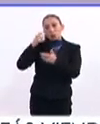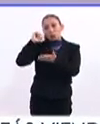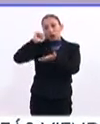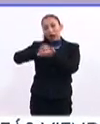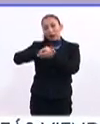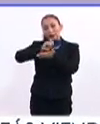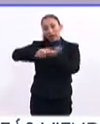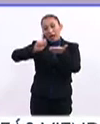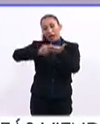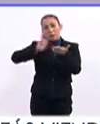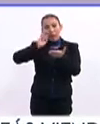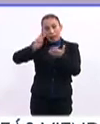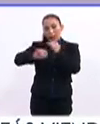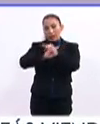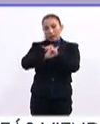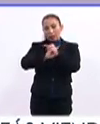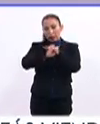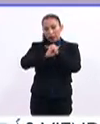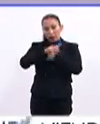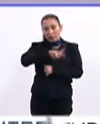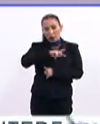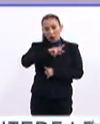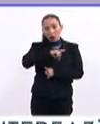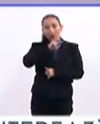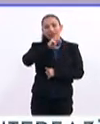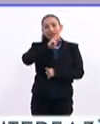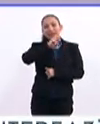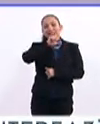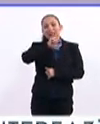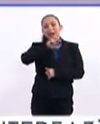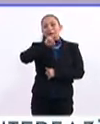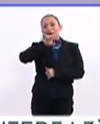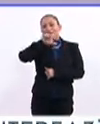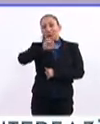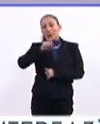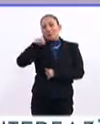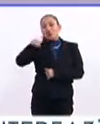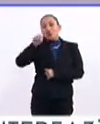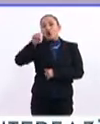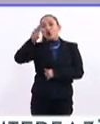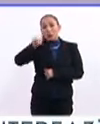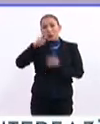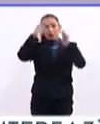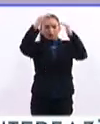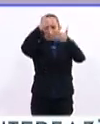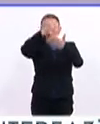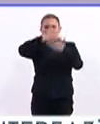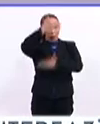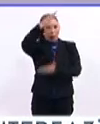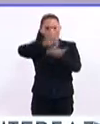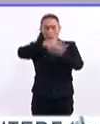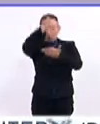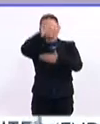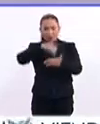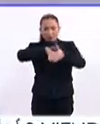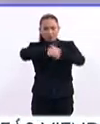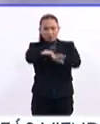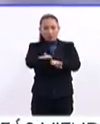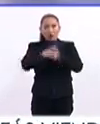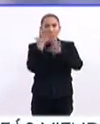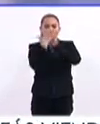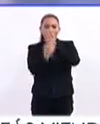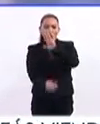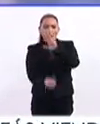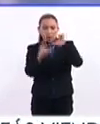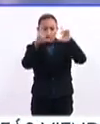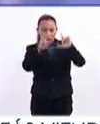acta de hechos? Puedes verlo en mi sitio web, tricksevalle.com o en mis redes sociales. Es una hoja que imprimes o si no la quieres imprimir, le sacas